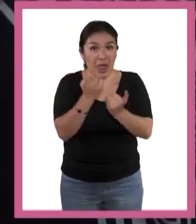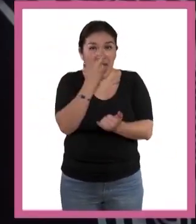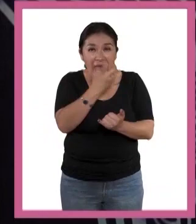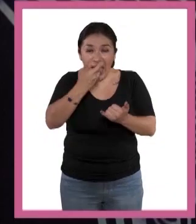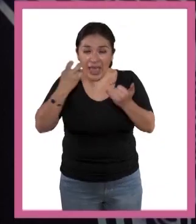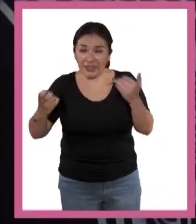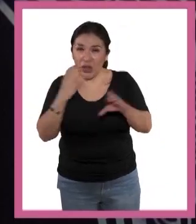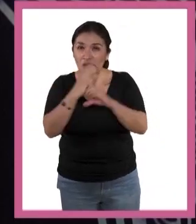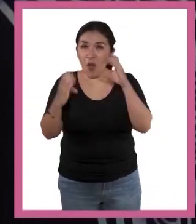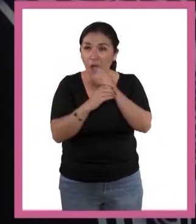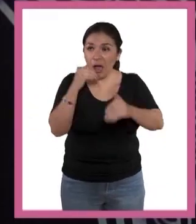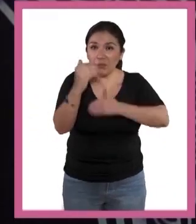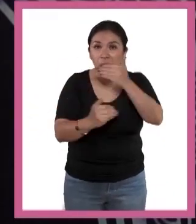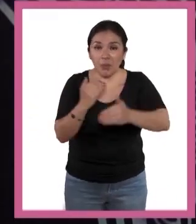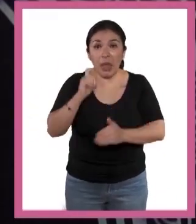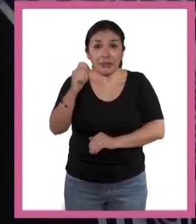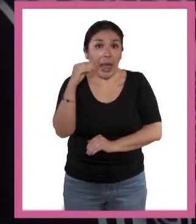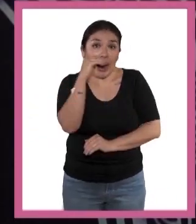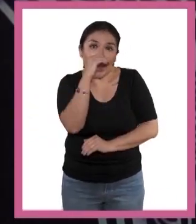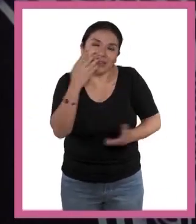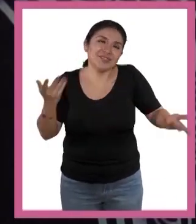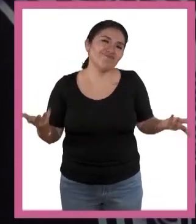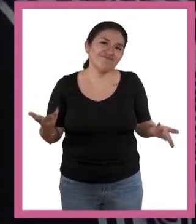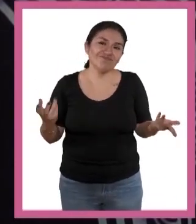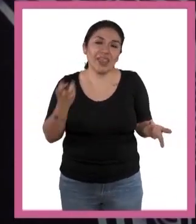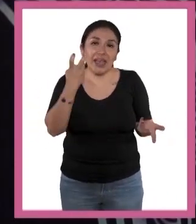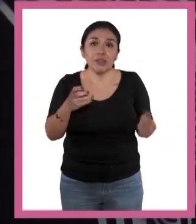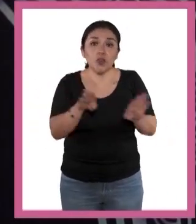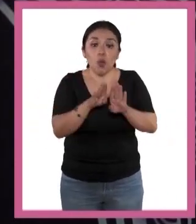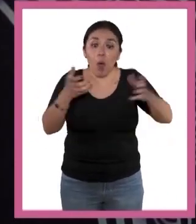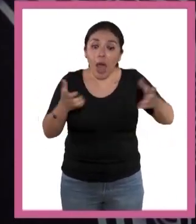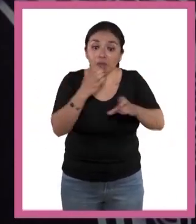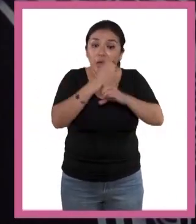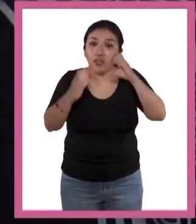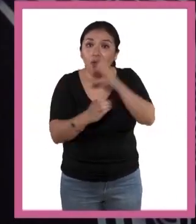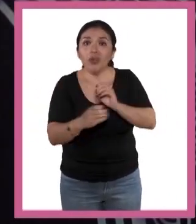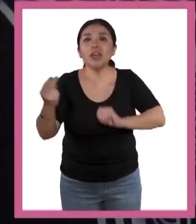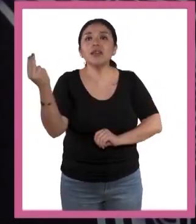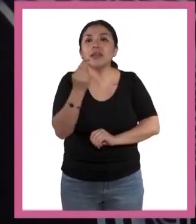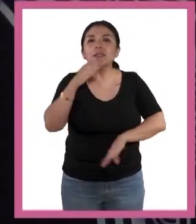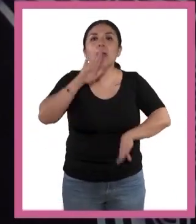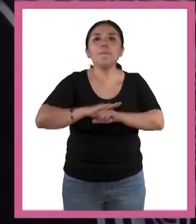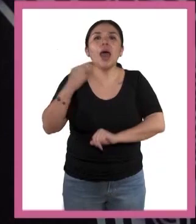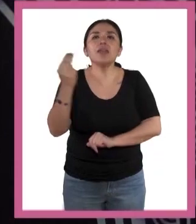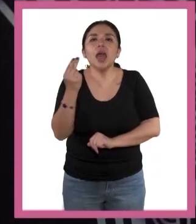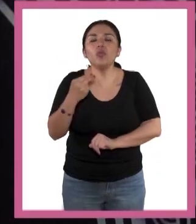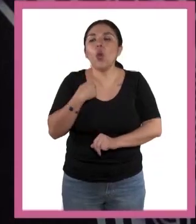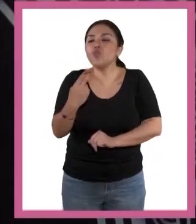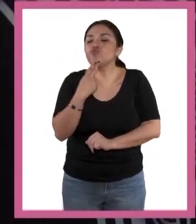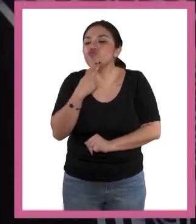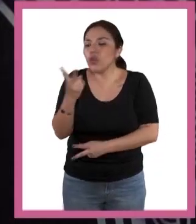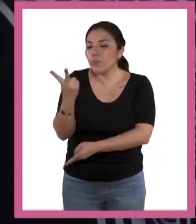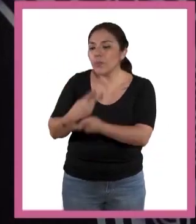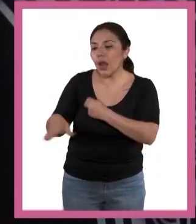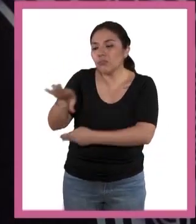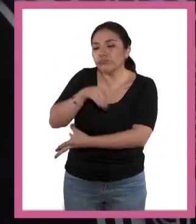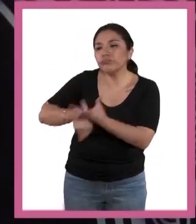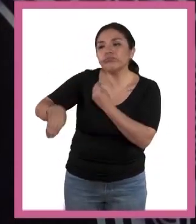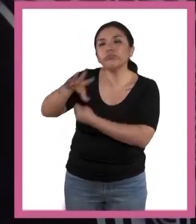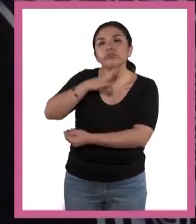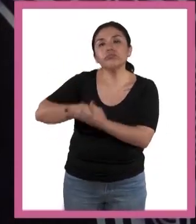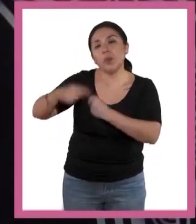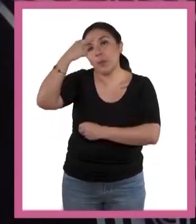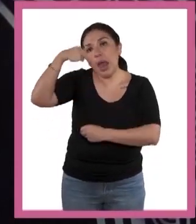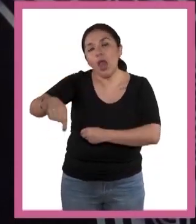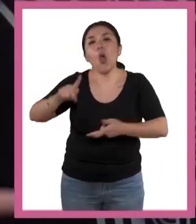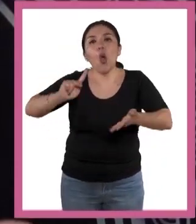todos estos avances no vienen gratis. Para cada cosa que hacemos, requerimos recursos naturales que tienen sus propios ciclos de